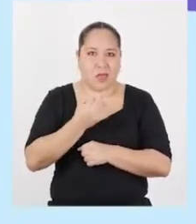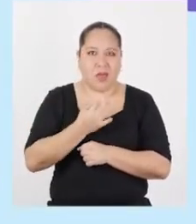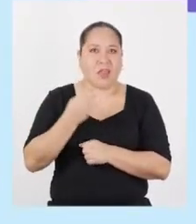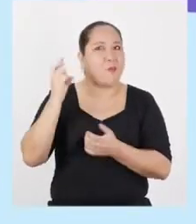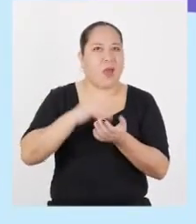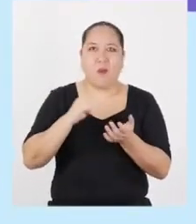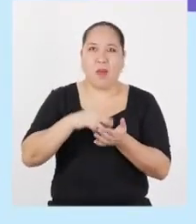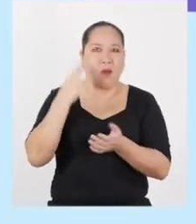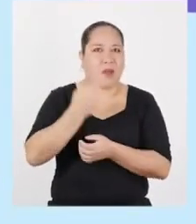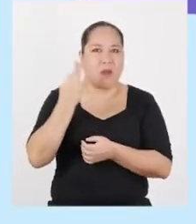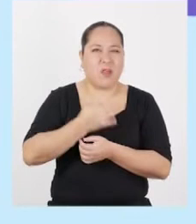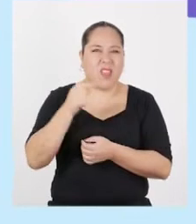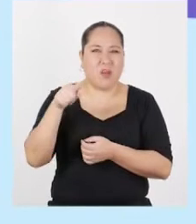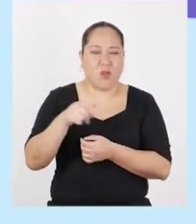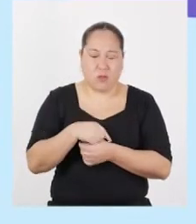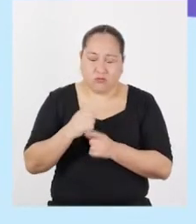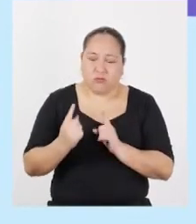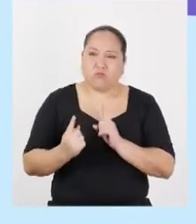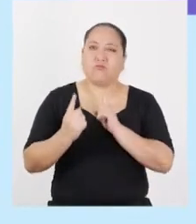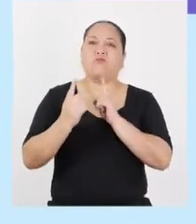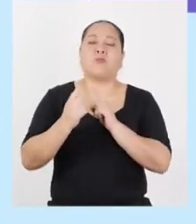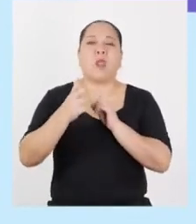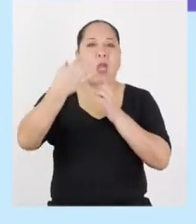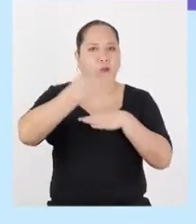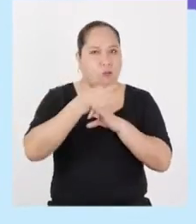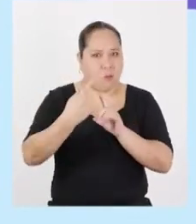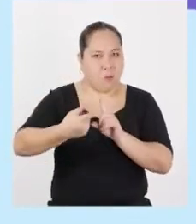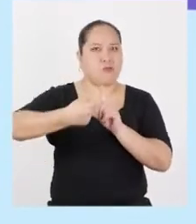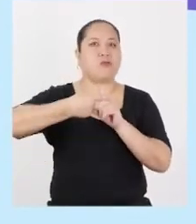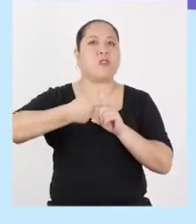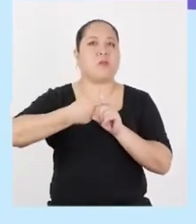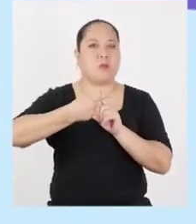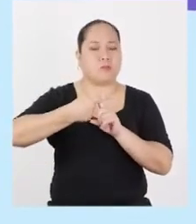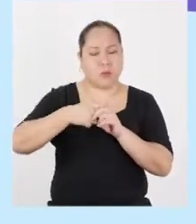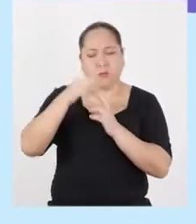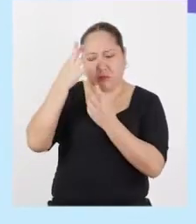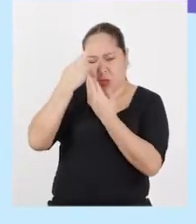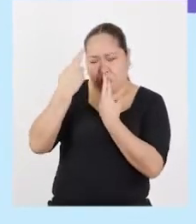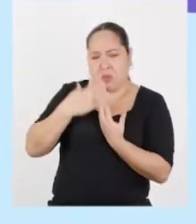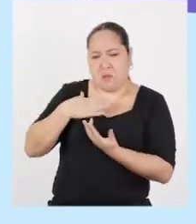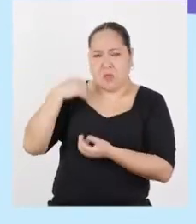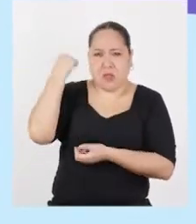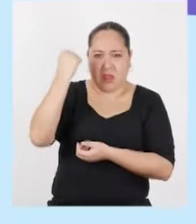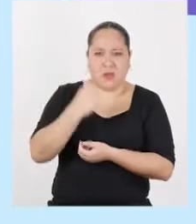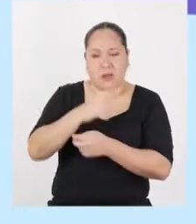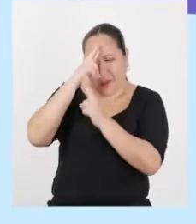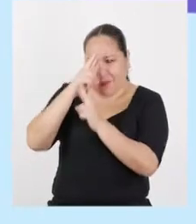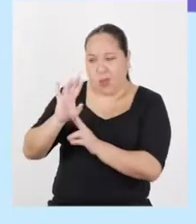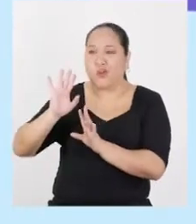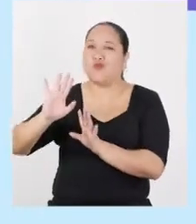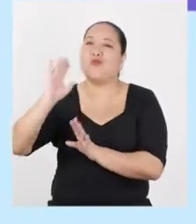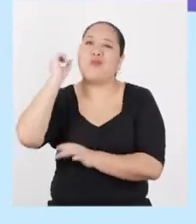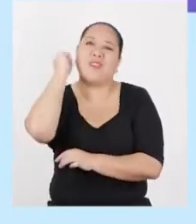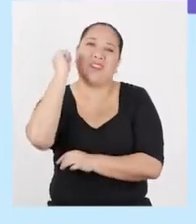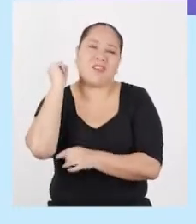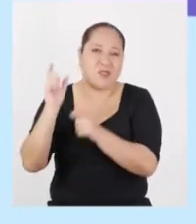vuelve más verdad cada vez que la afrontas de manera asertiva. Es decir, haciendo respetar tus derechos y respetando los